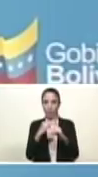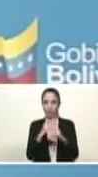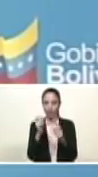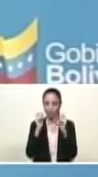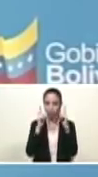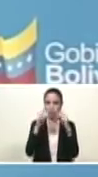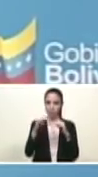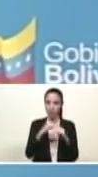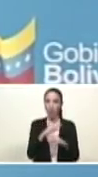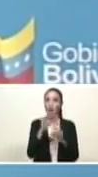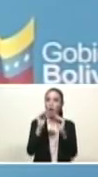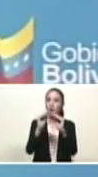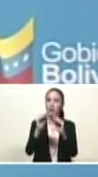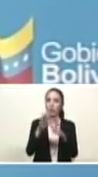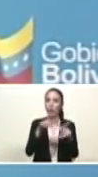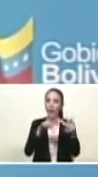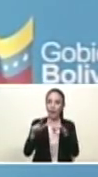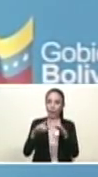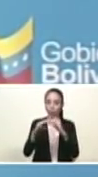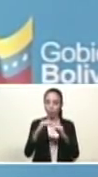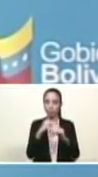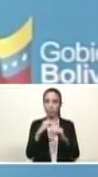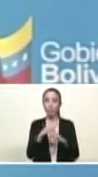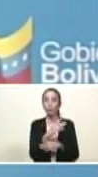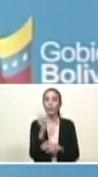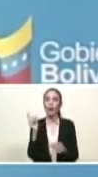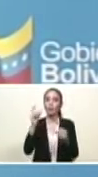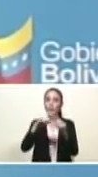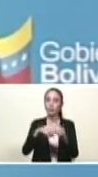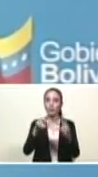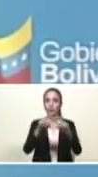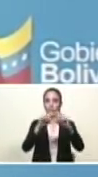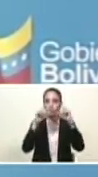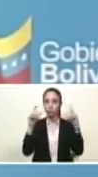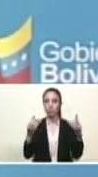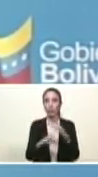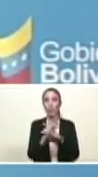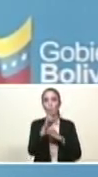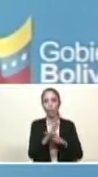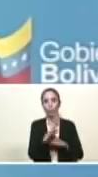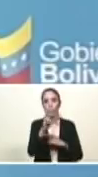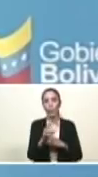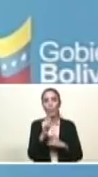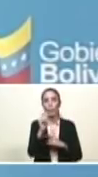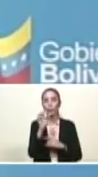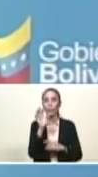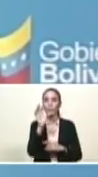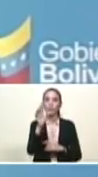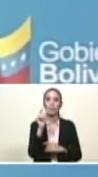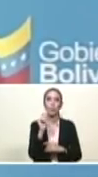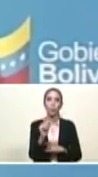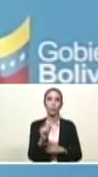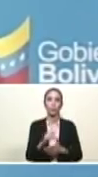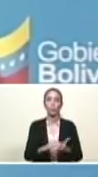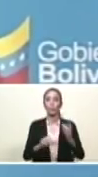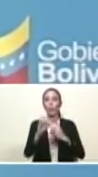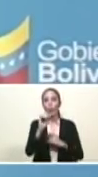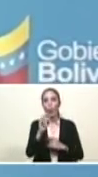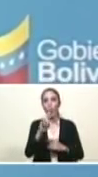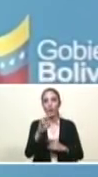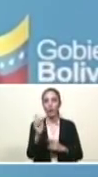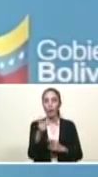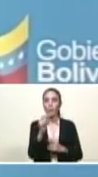mensaje de notificación, pueden acceder a la página www.patria.org